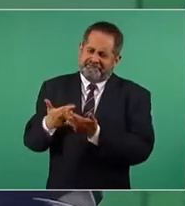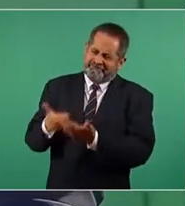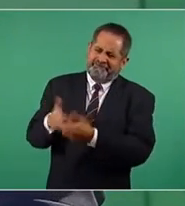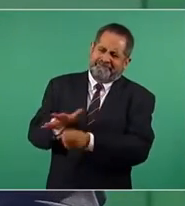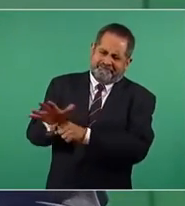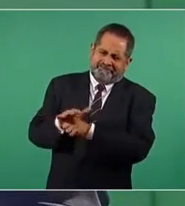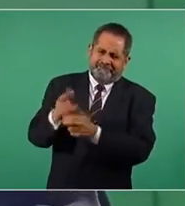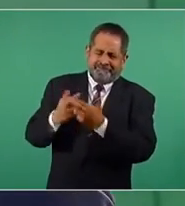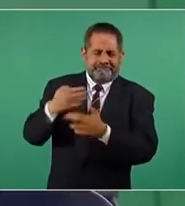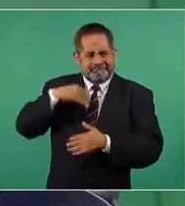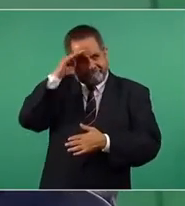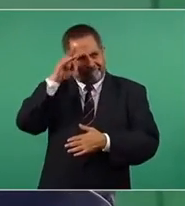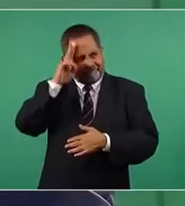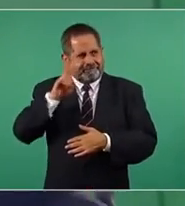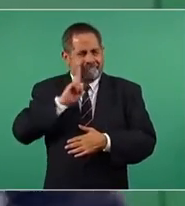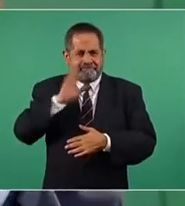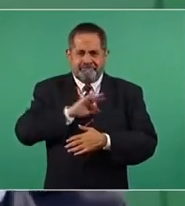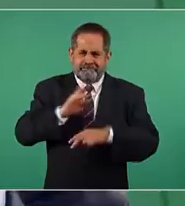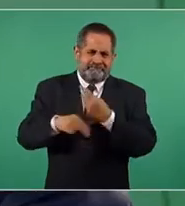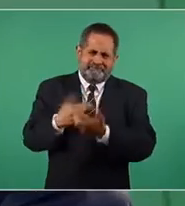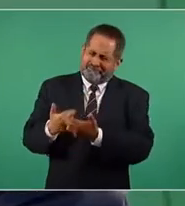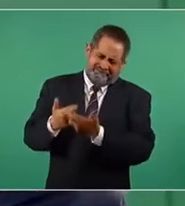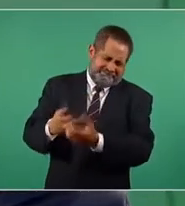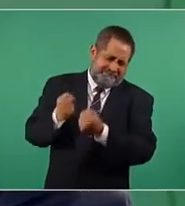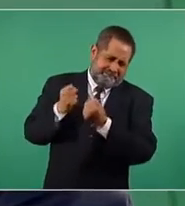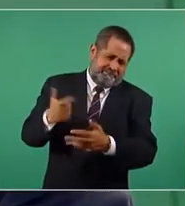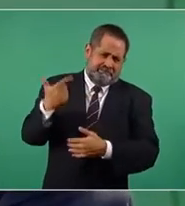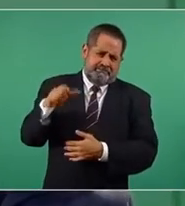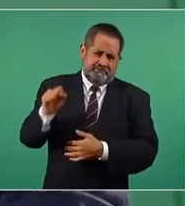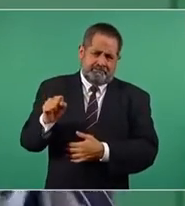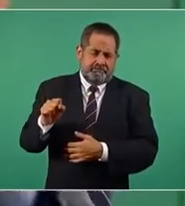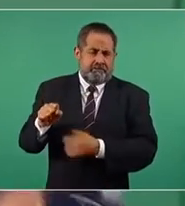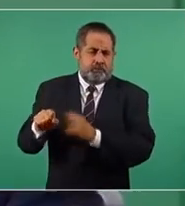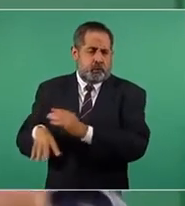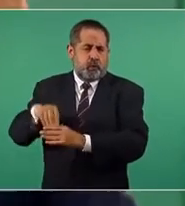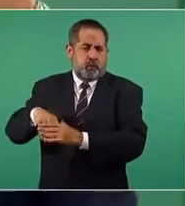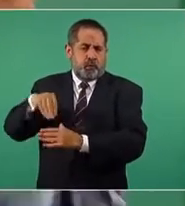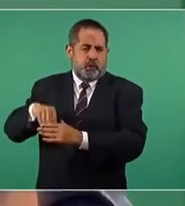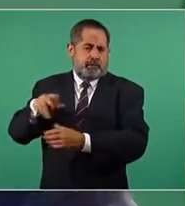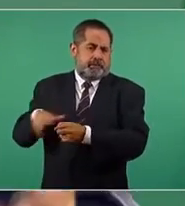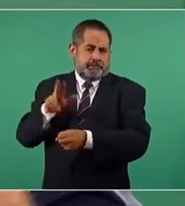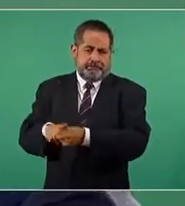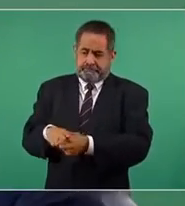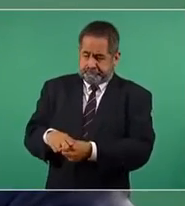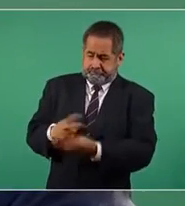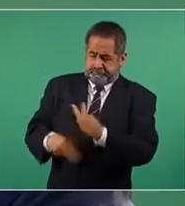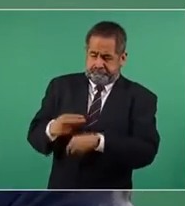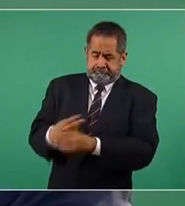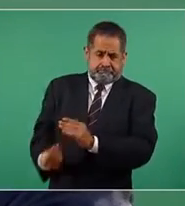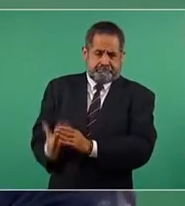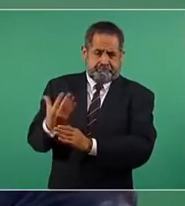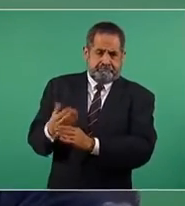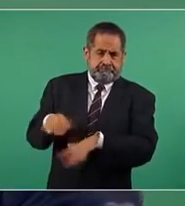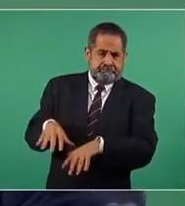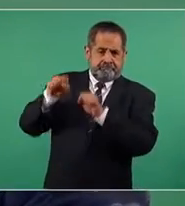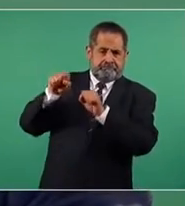tenemos muchísimo gas natural, porque una